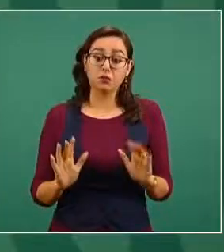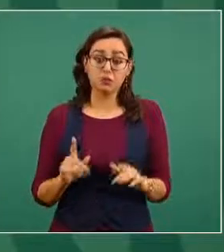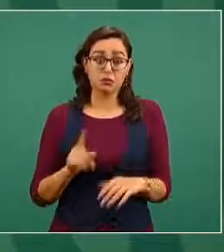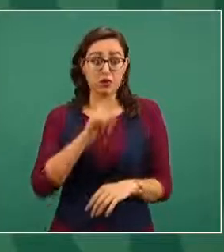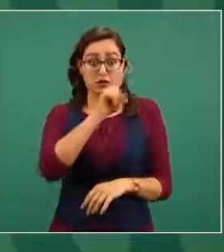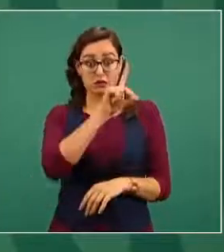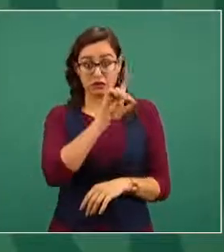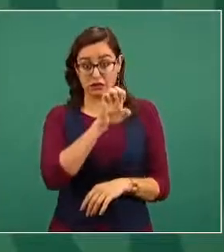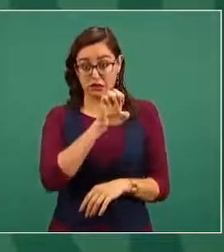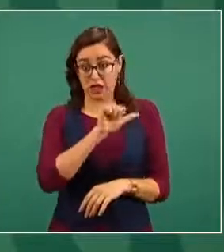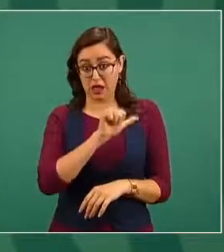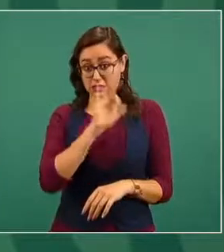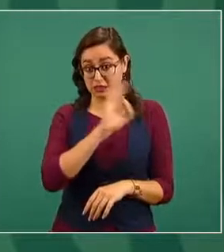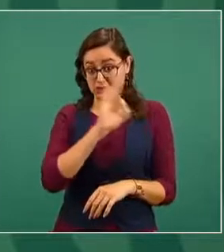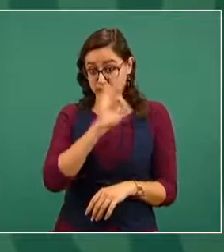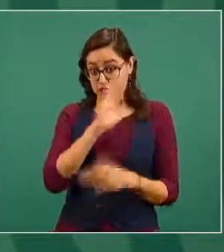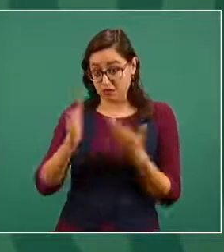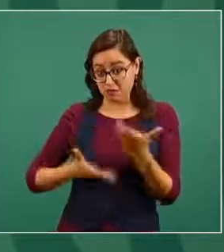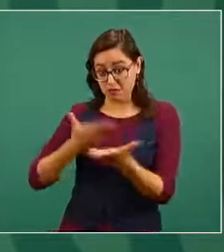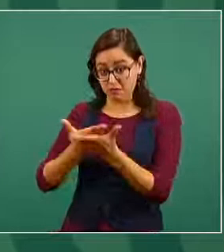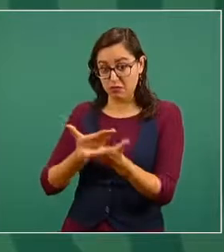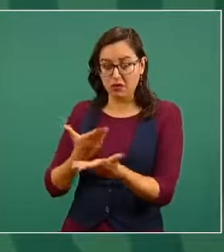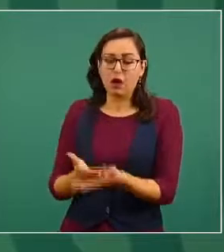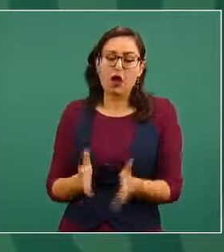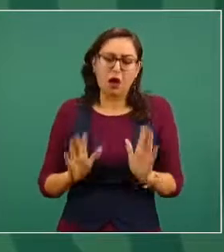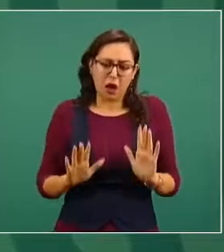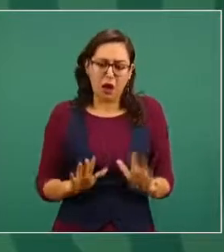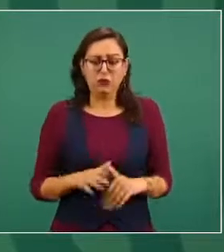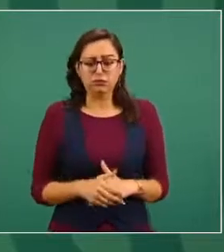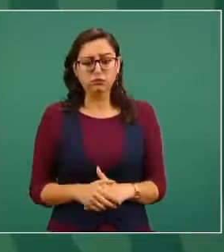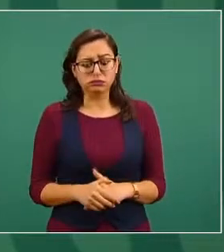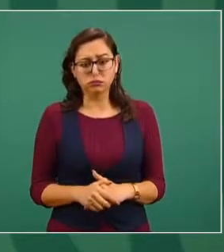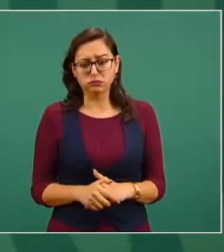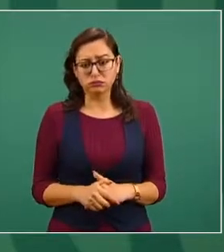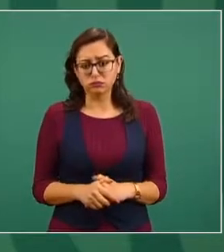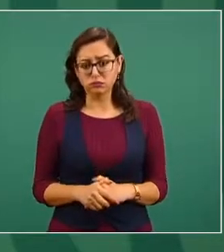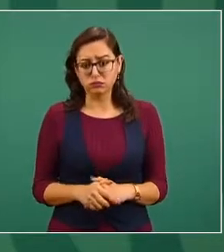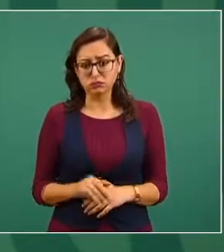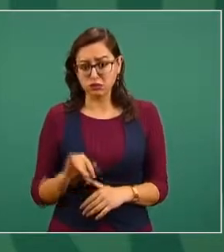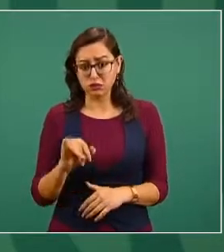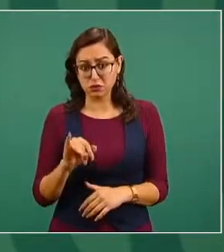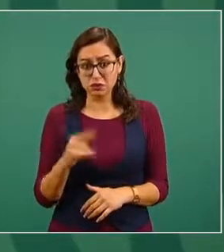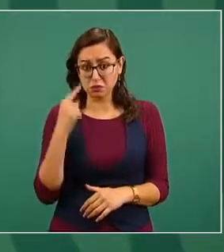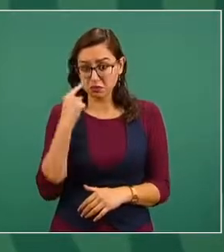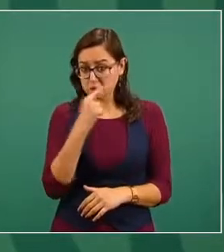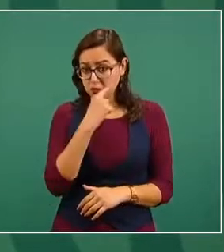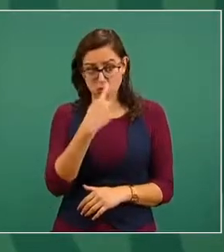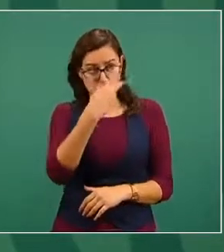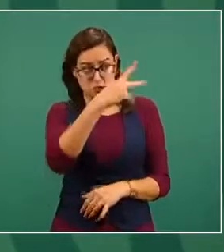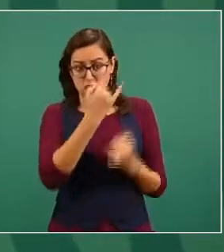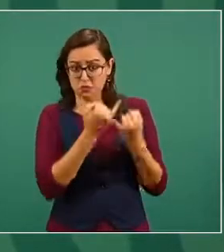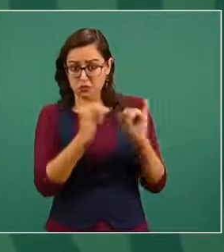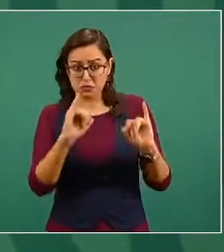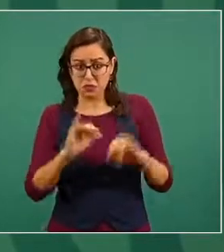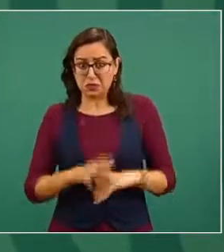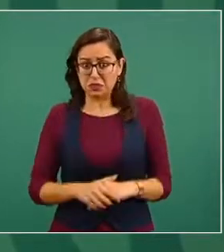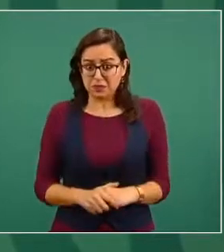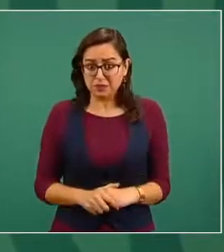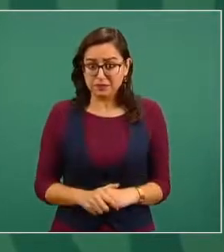dejamos a ellos porque son independientes son autónomos